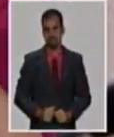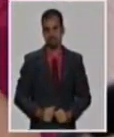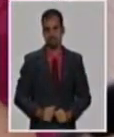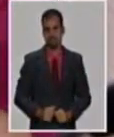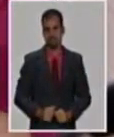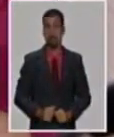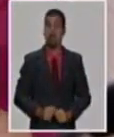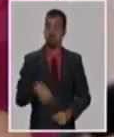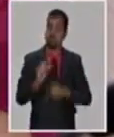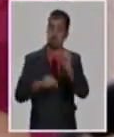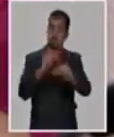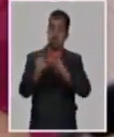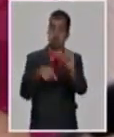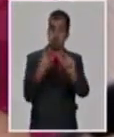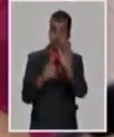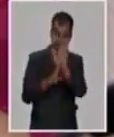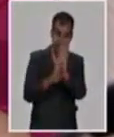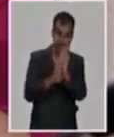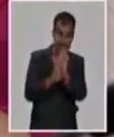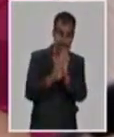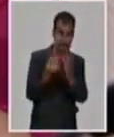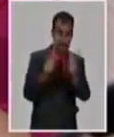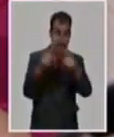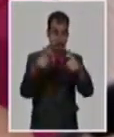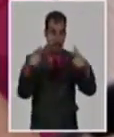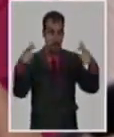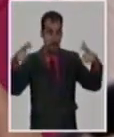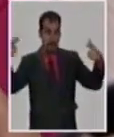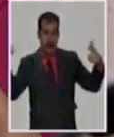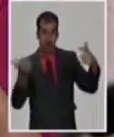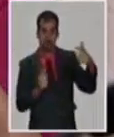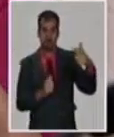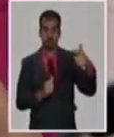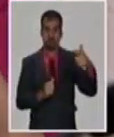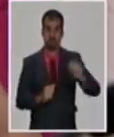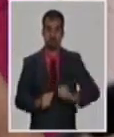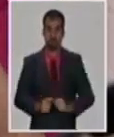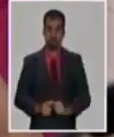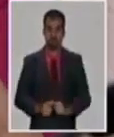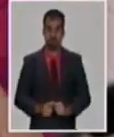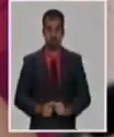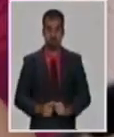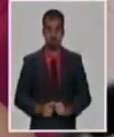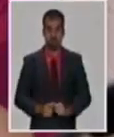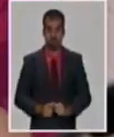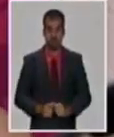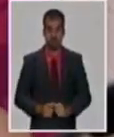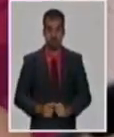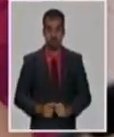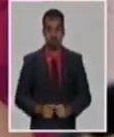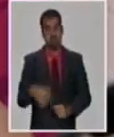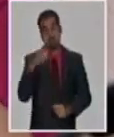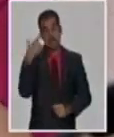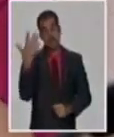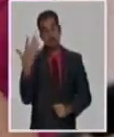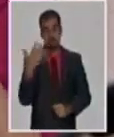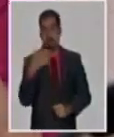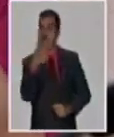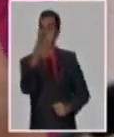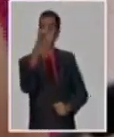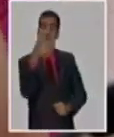certificación hasta un posible horizonte que pudiera ser